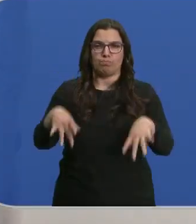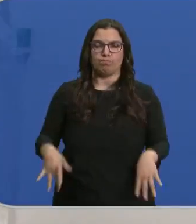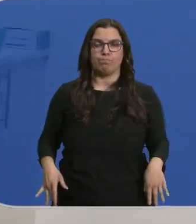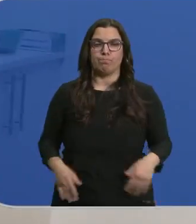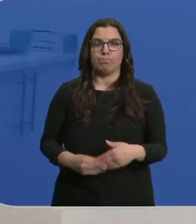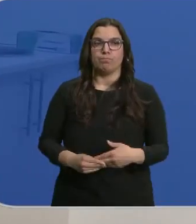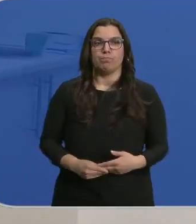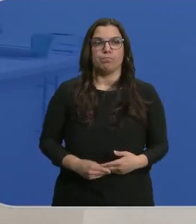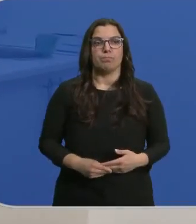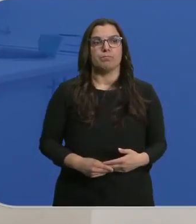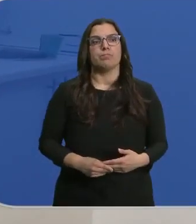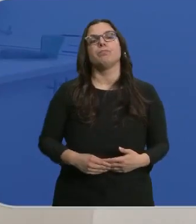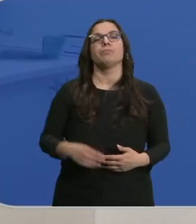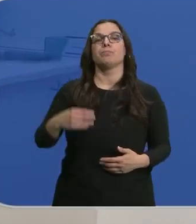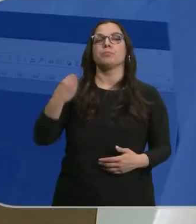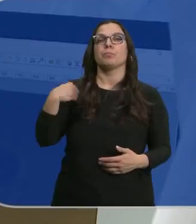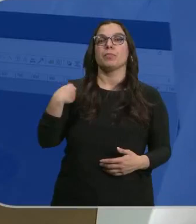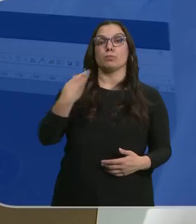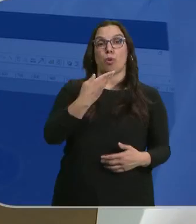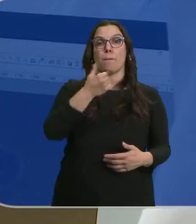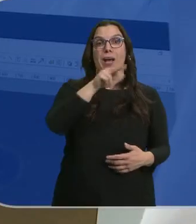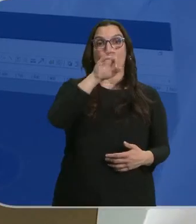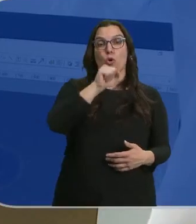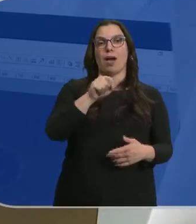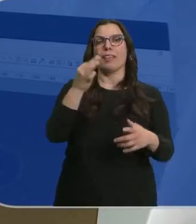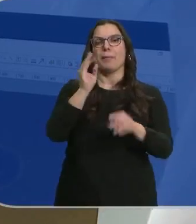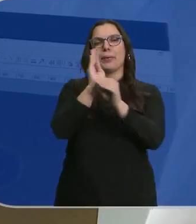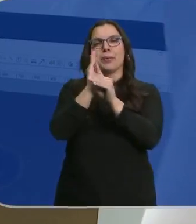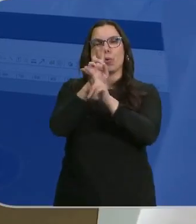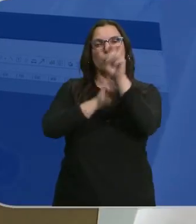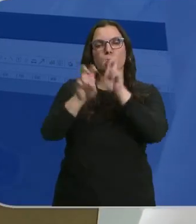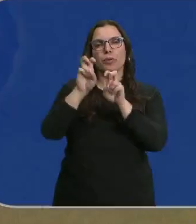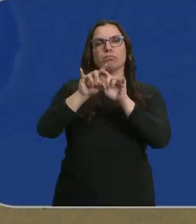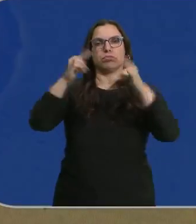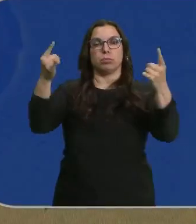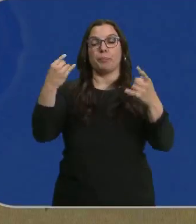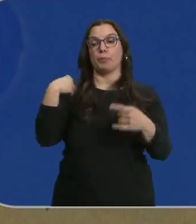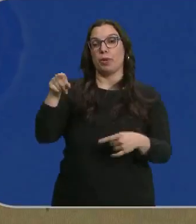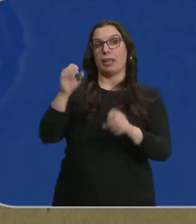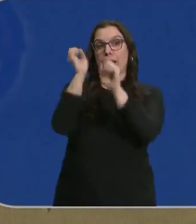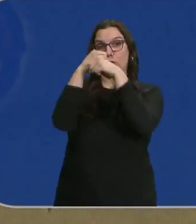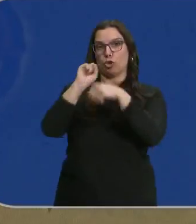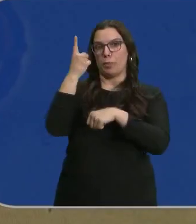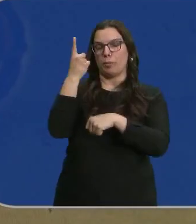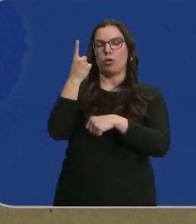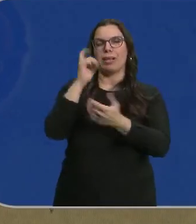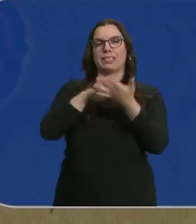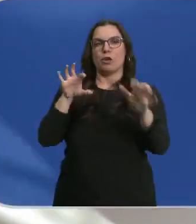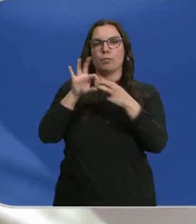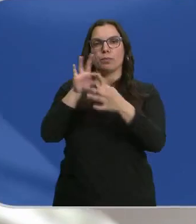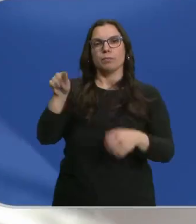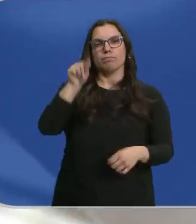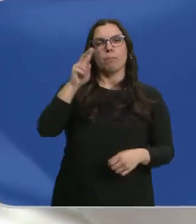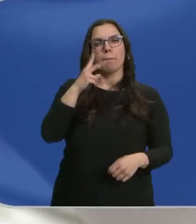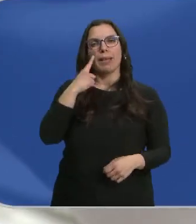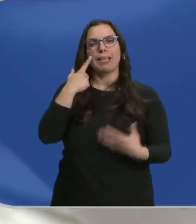La barroa obliga a triplicar los tratamientos de prevención en los colmenares. En este laboratorio de sanidad apícola, el primero de Castilla y León, vigilan